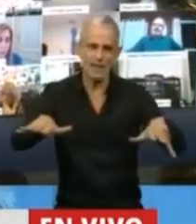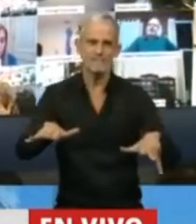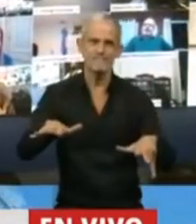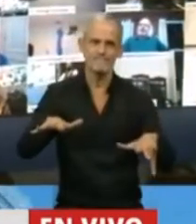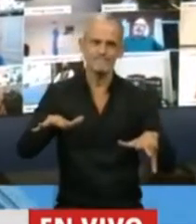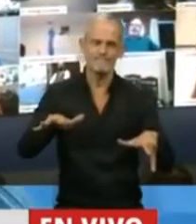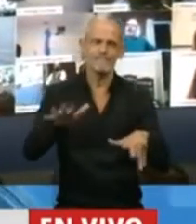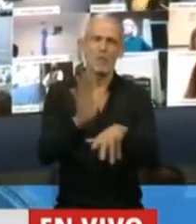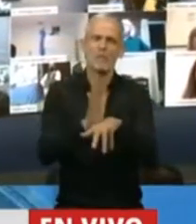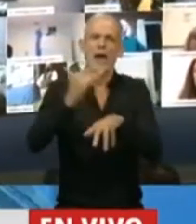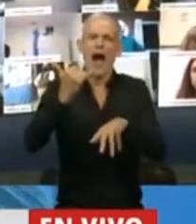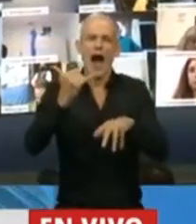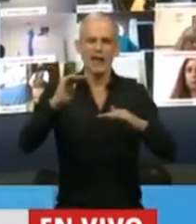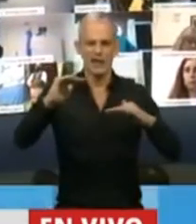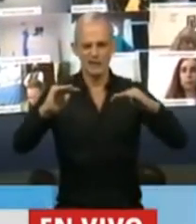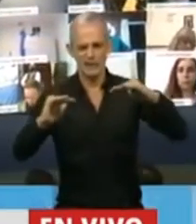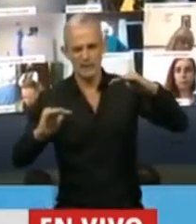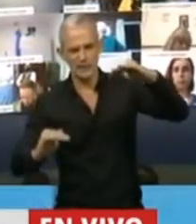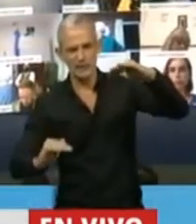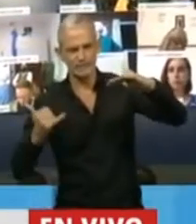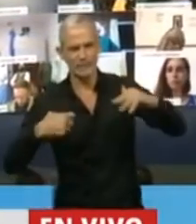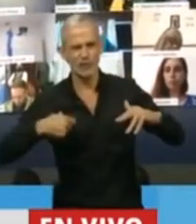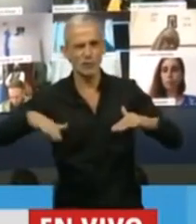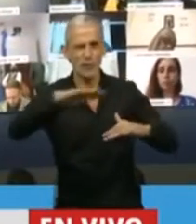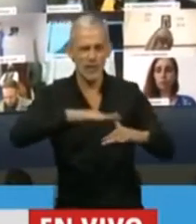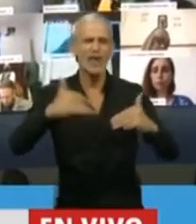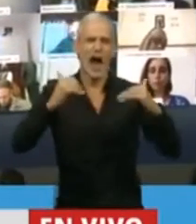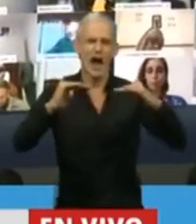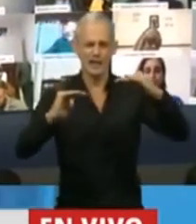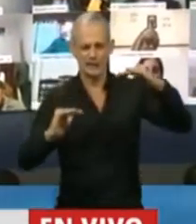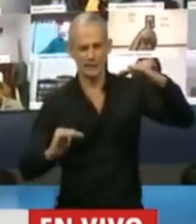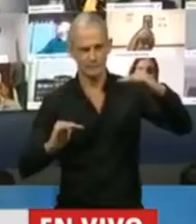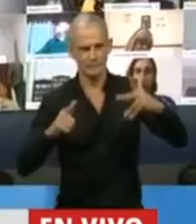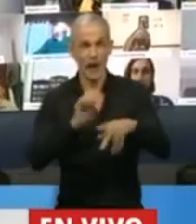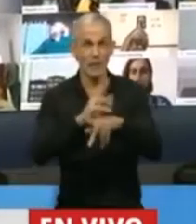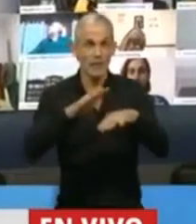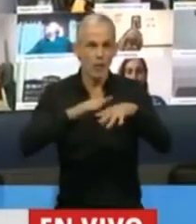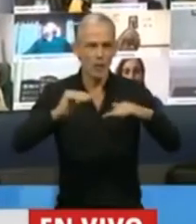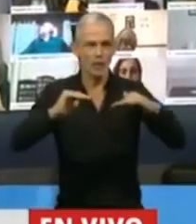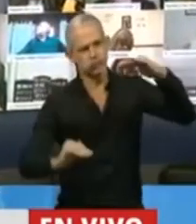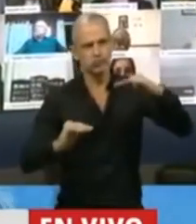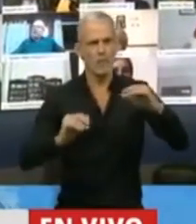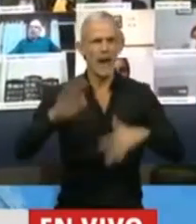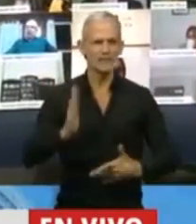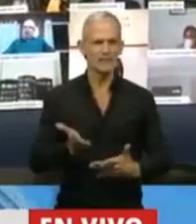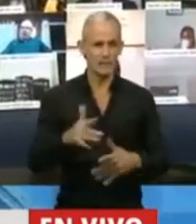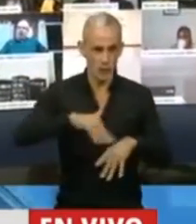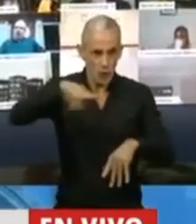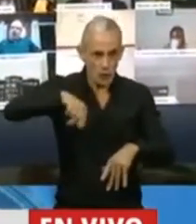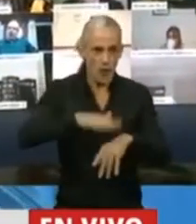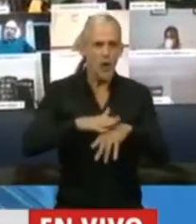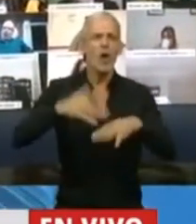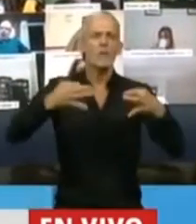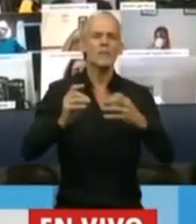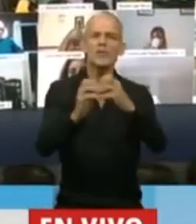profundizó las desigualdades que hay en nuestra sociedad y tenemos que tomar el compromiso de